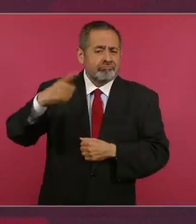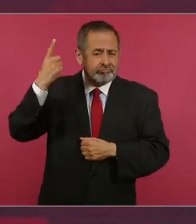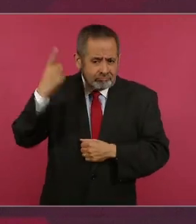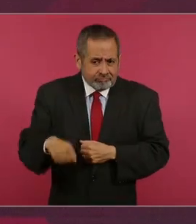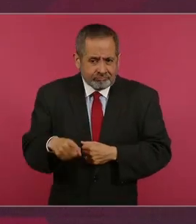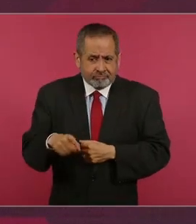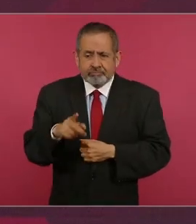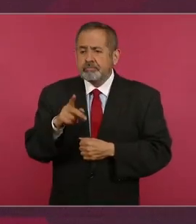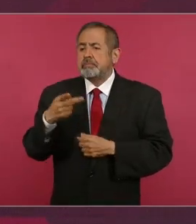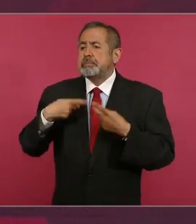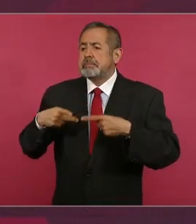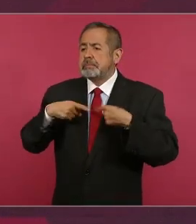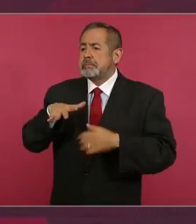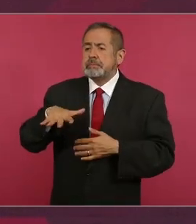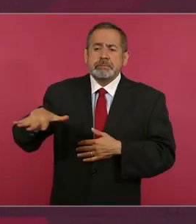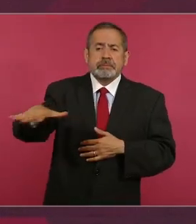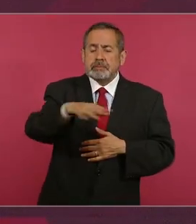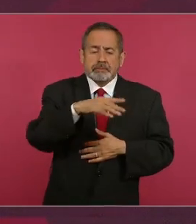política,